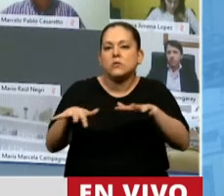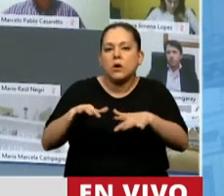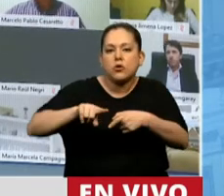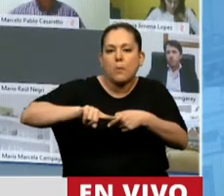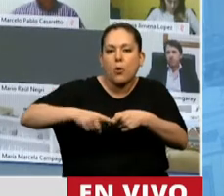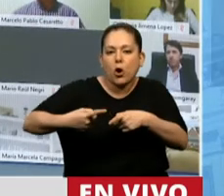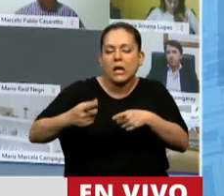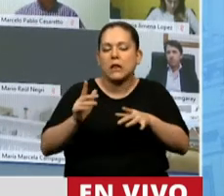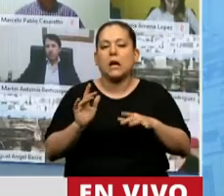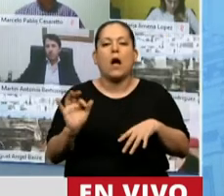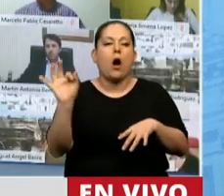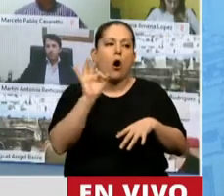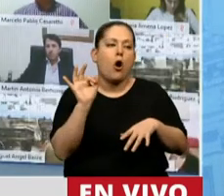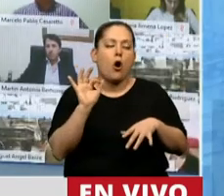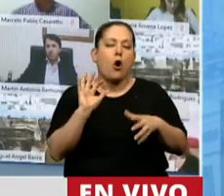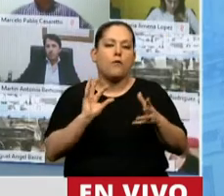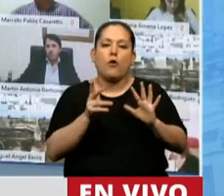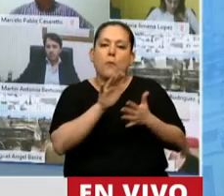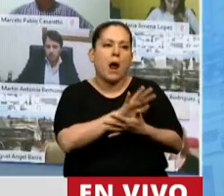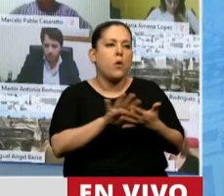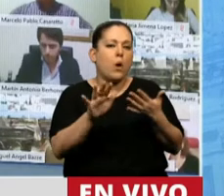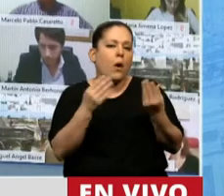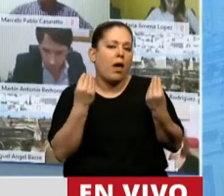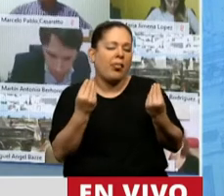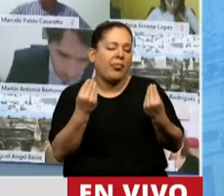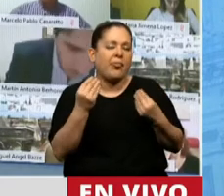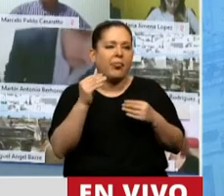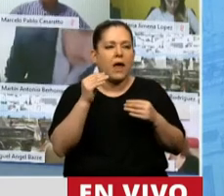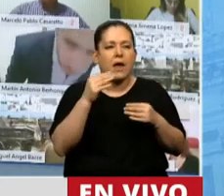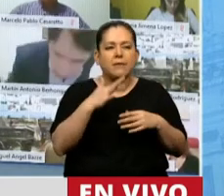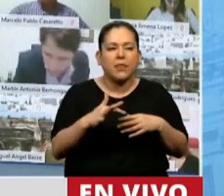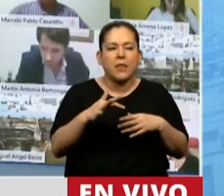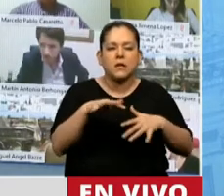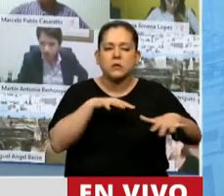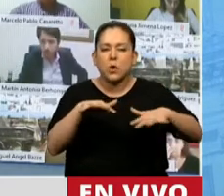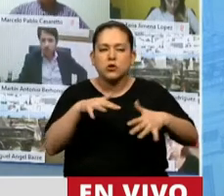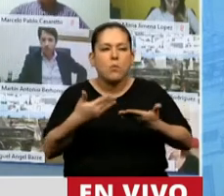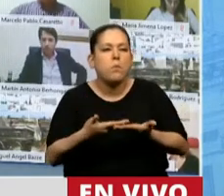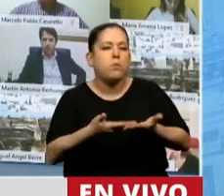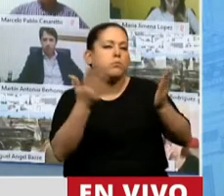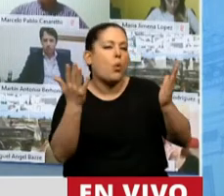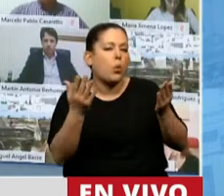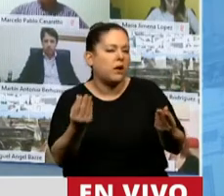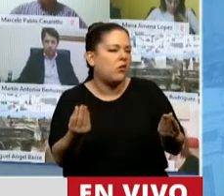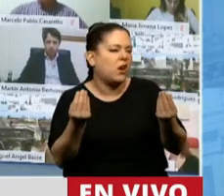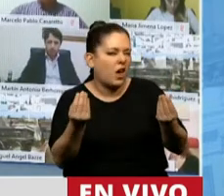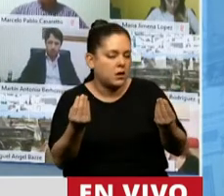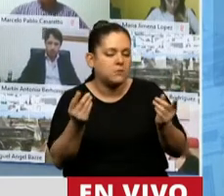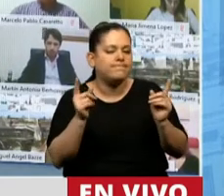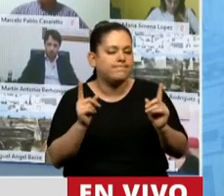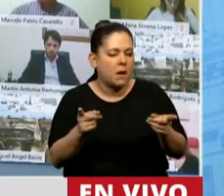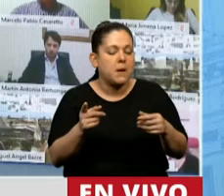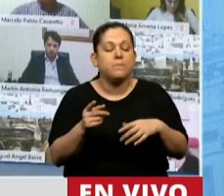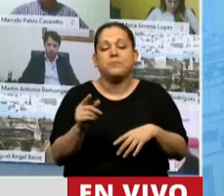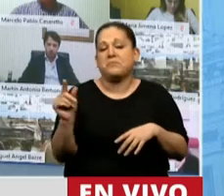una nueva forma de entender la cosa pública también. Y con el episodio